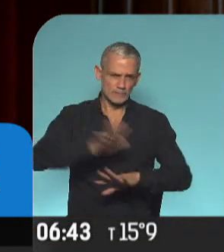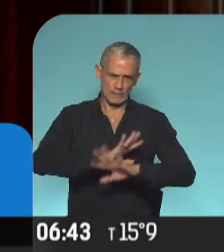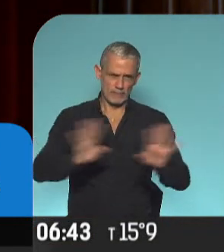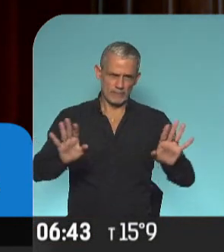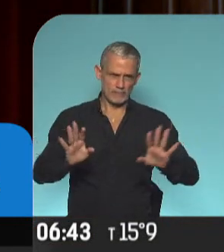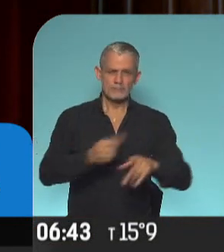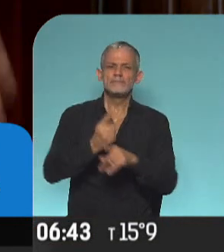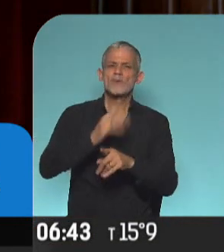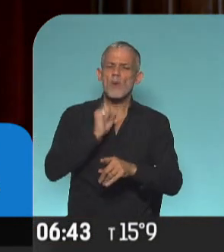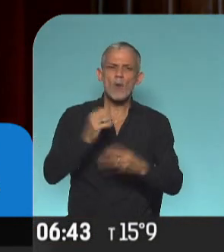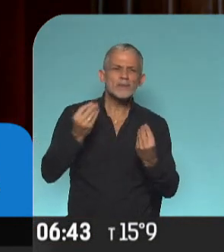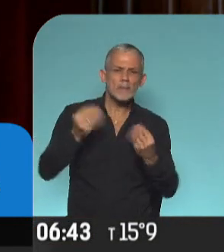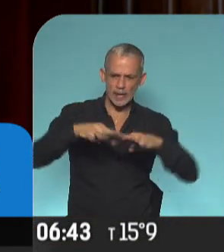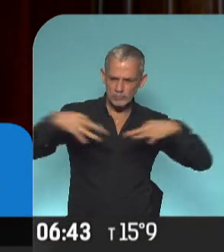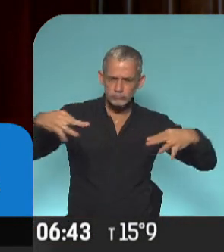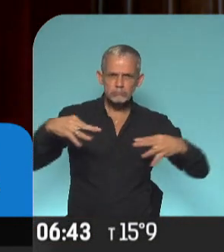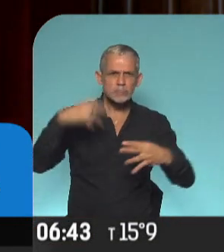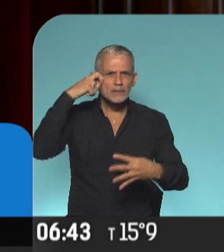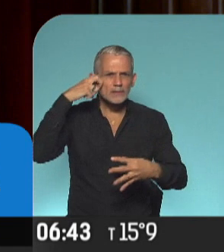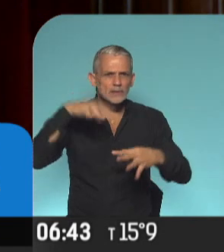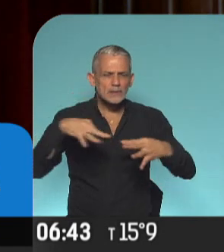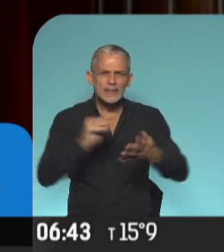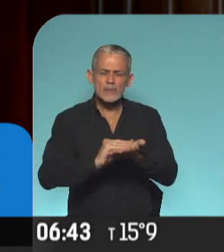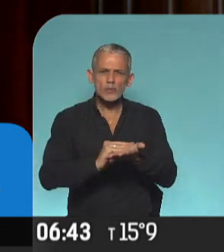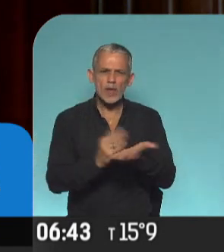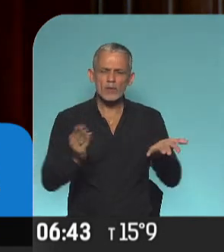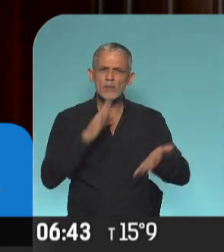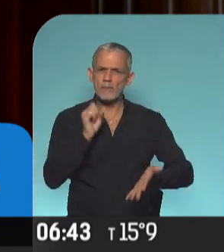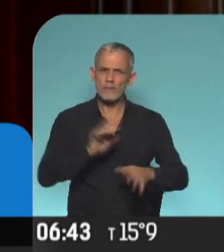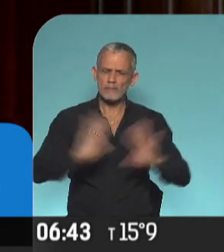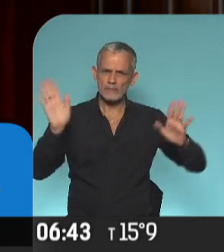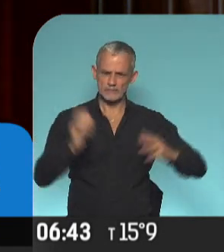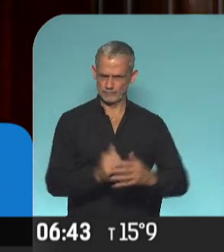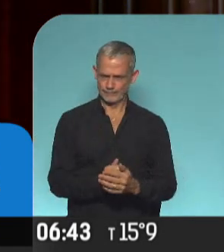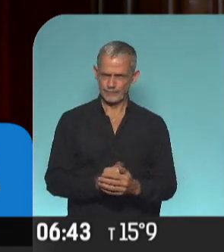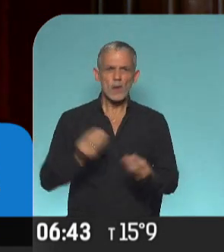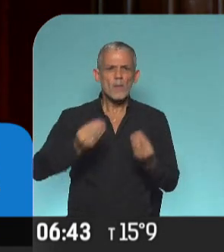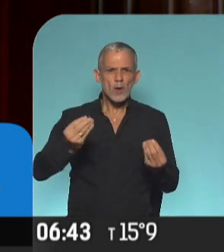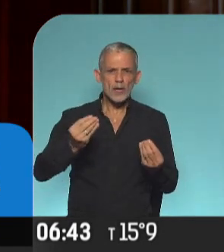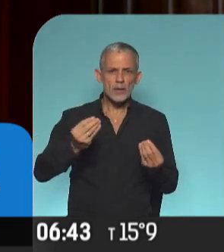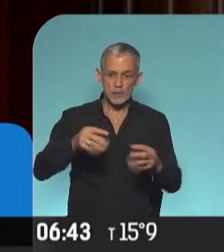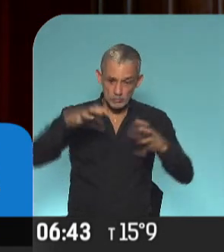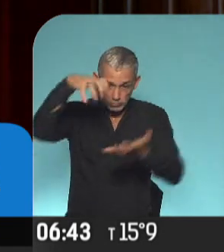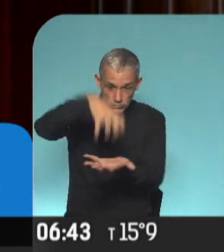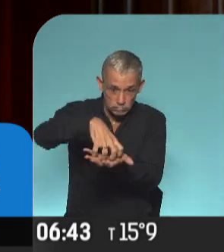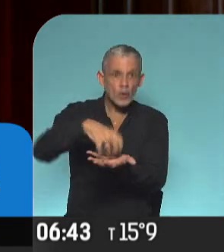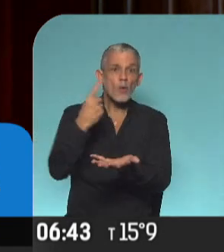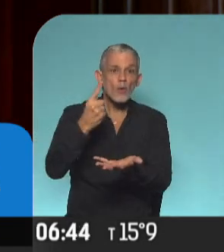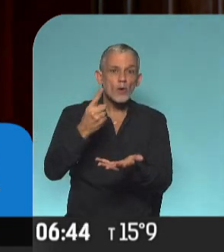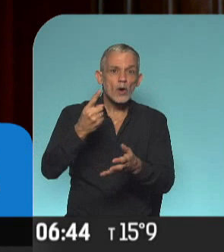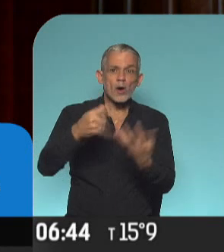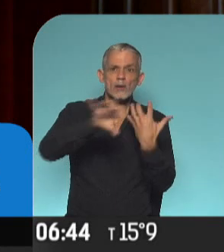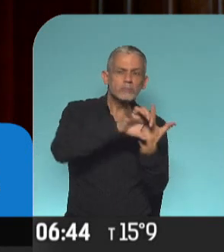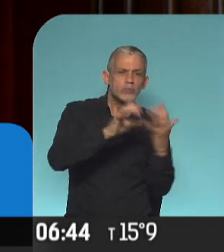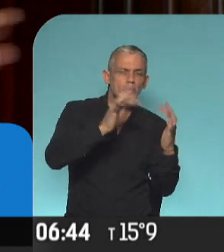Intolerable para el recinto de esta Cámara de Diputados. Intolerable porque el recinto es uno solo, sea presencial o